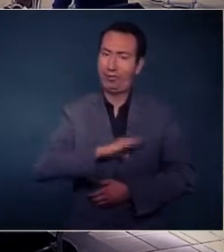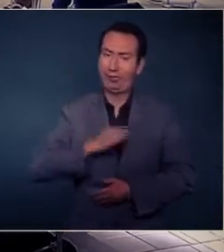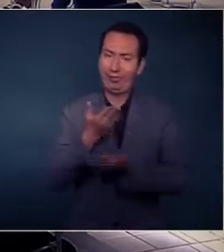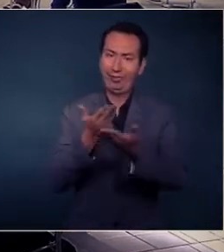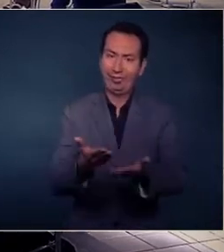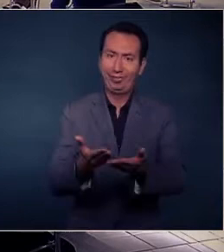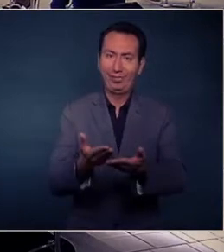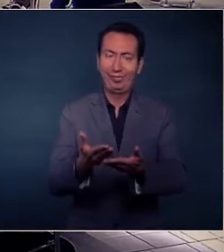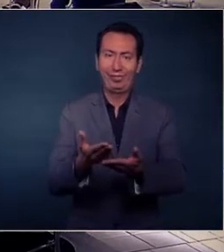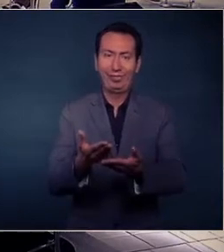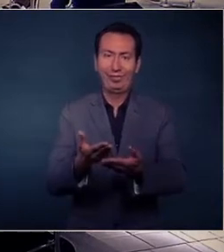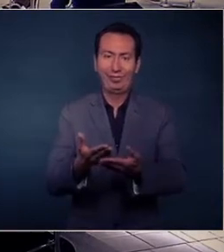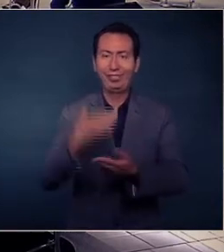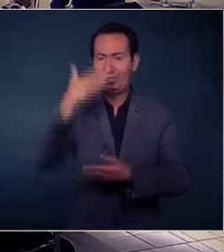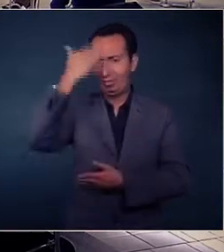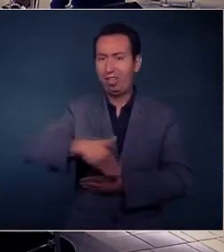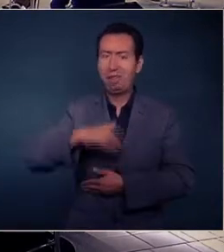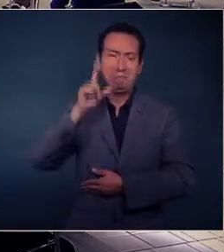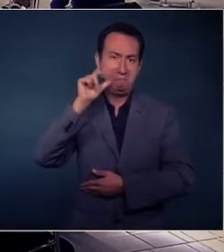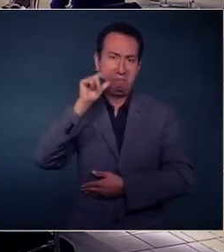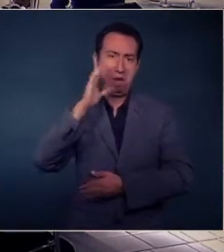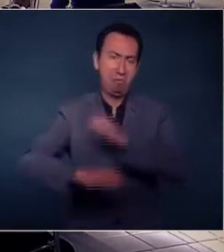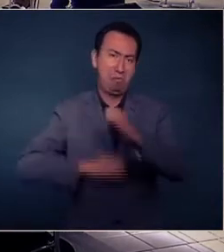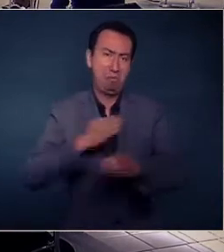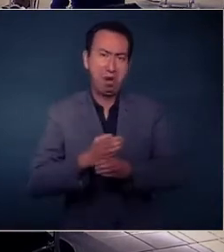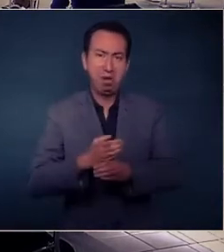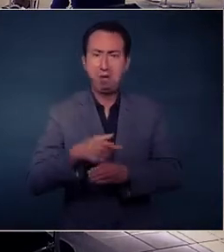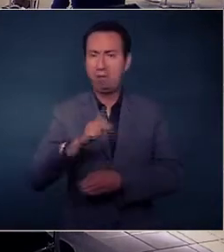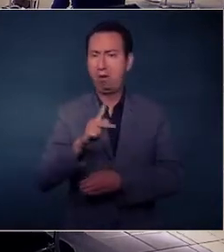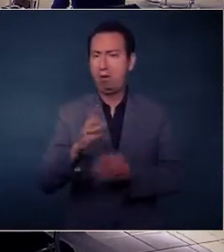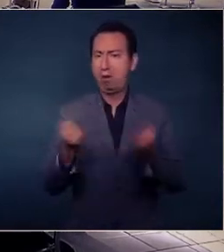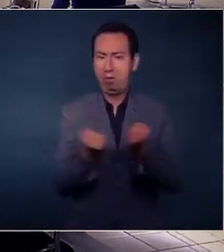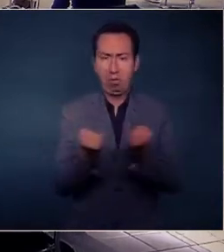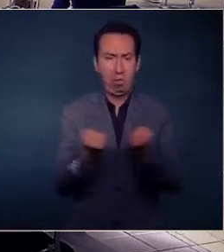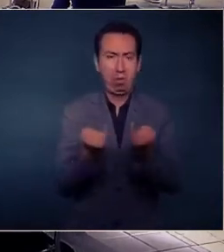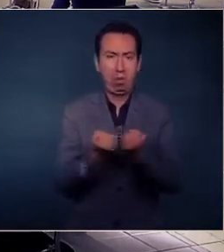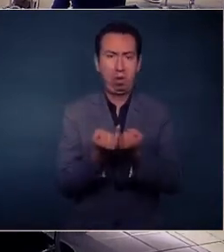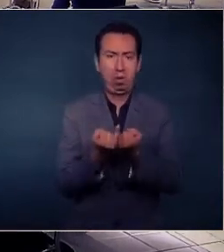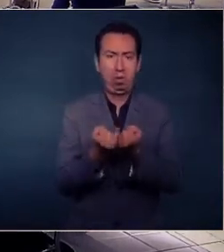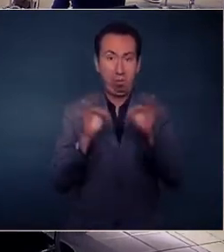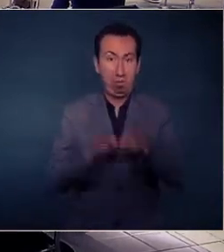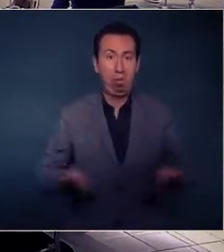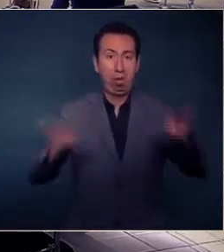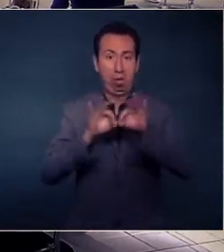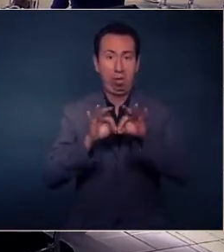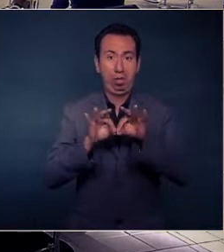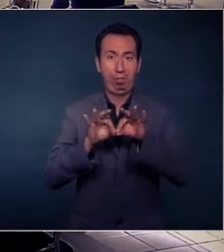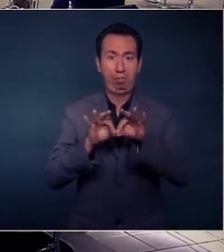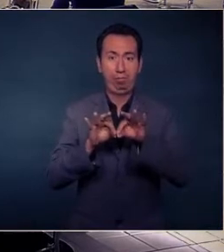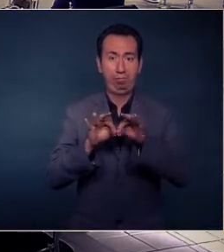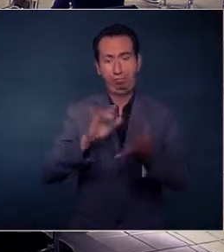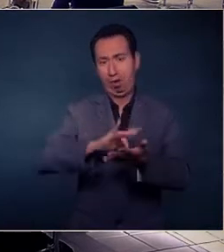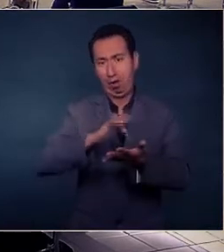¿Qué es la presencia